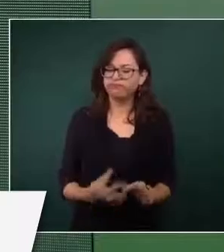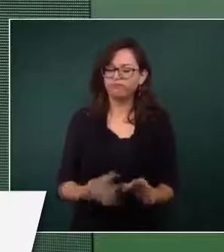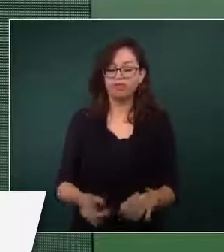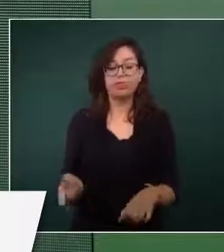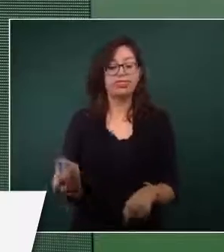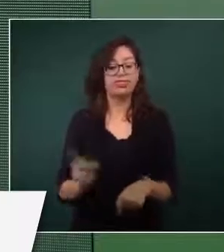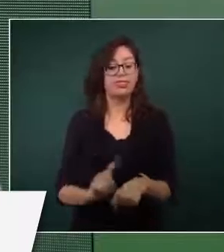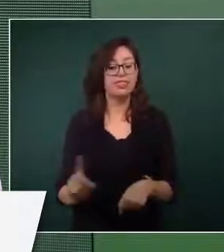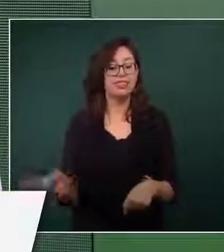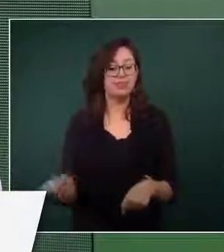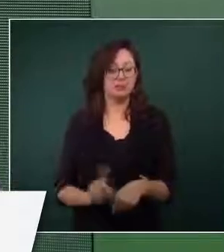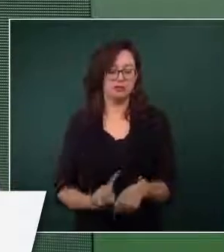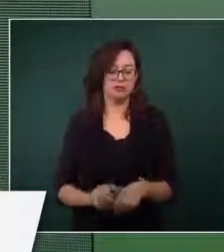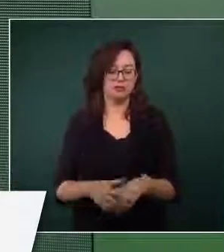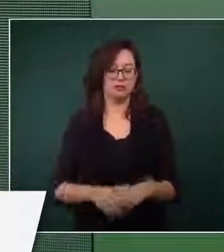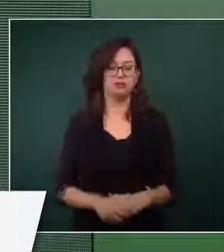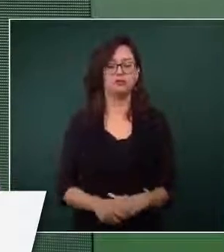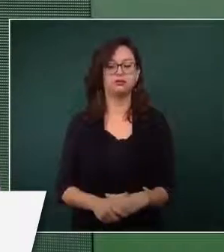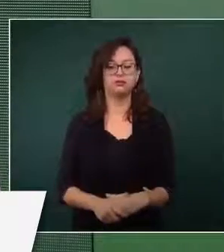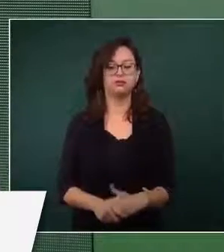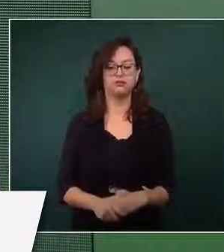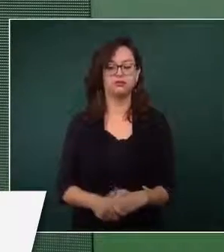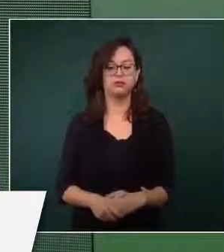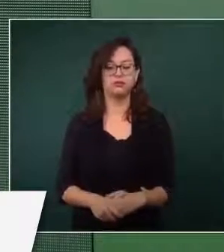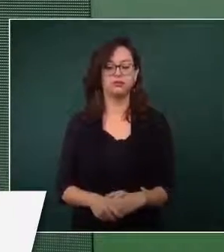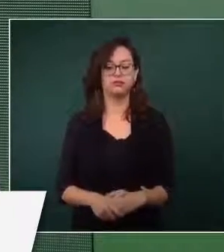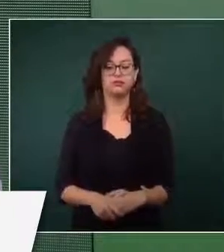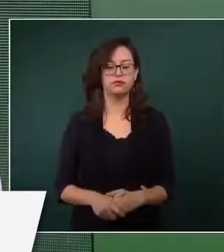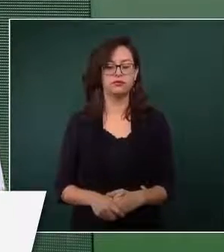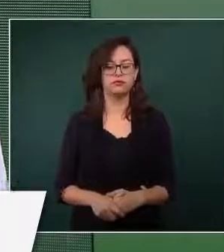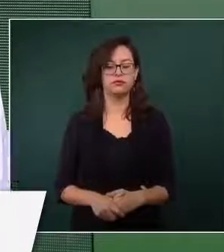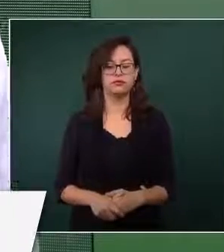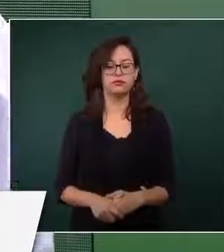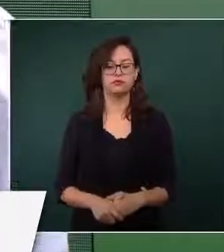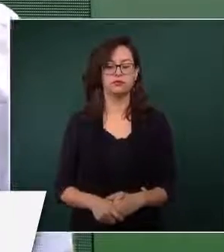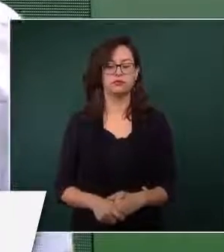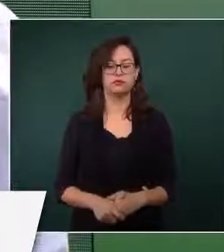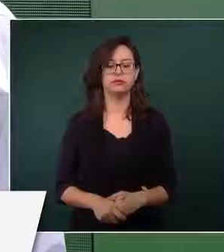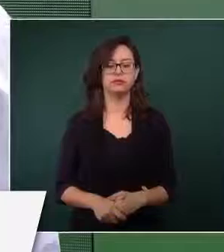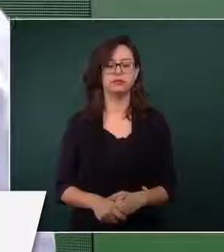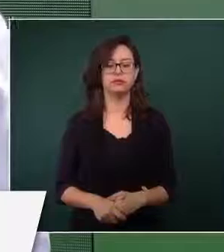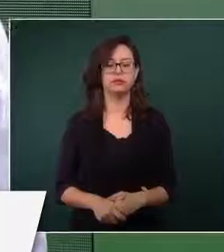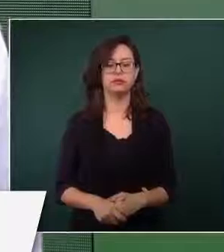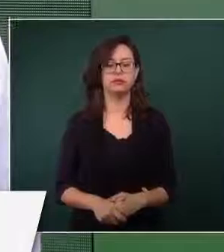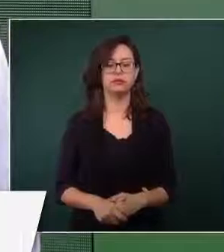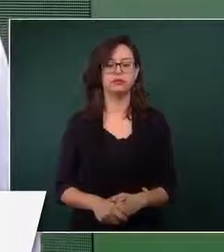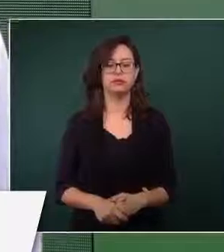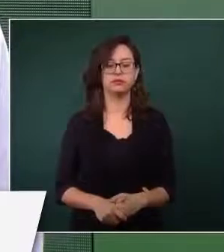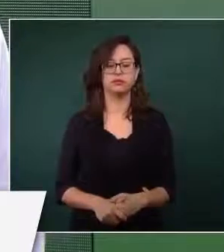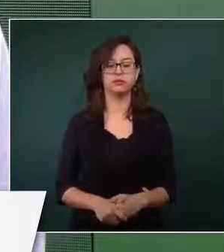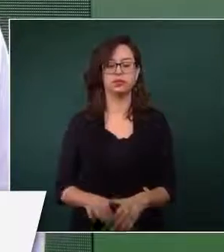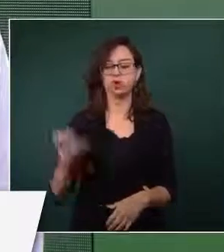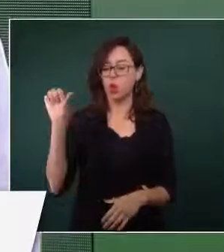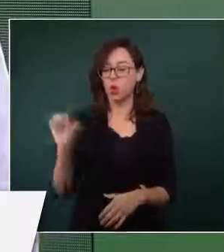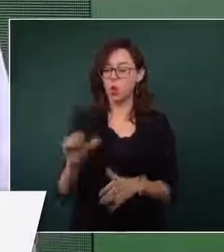Lo que pasó hoy en la madrugada